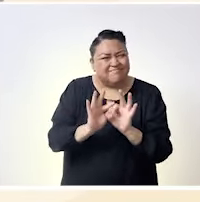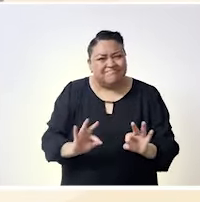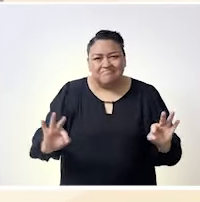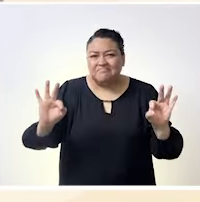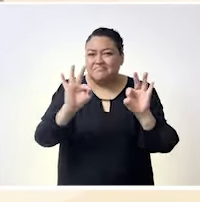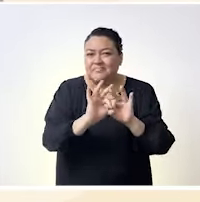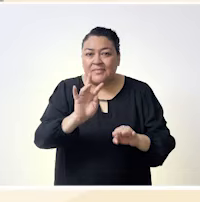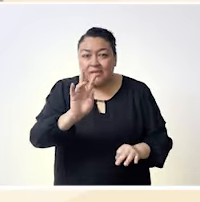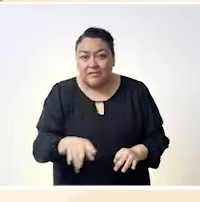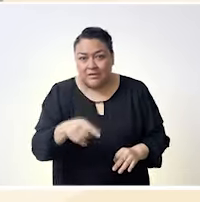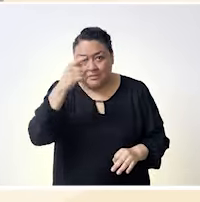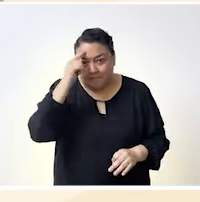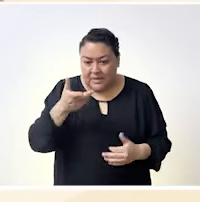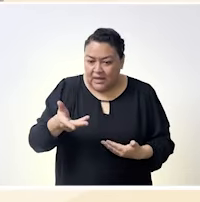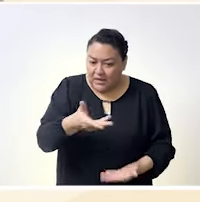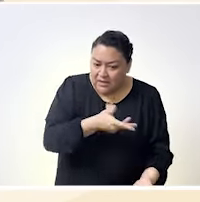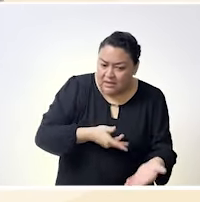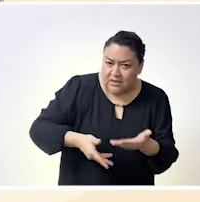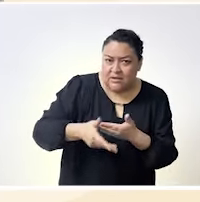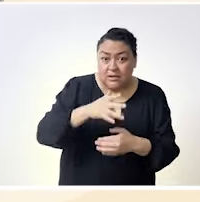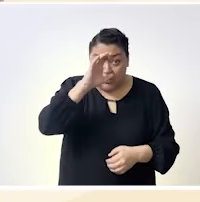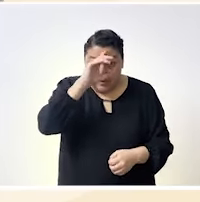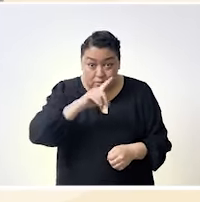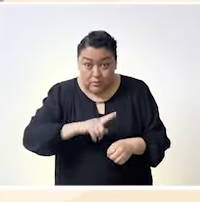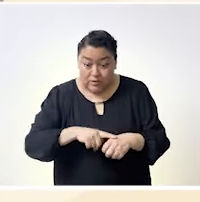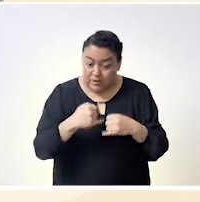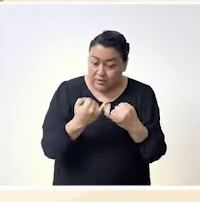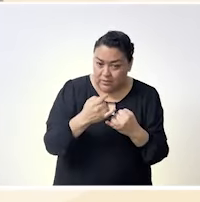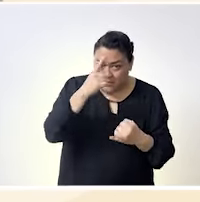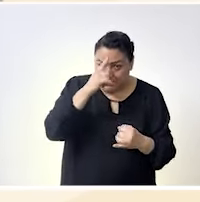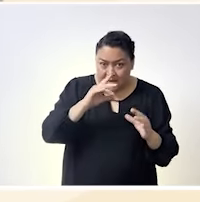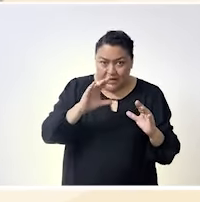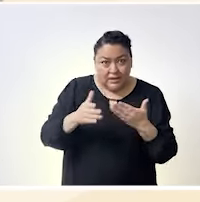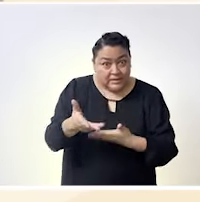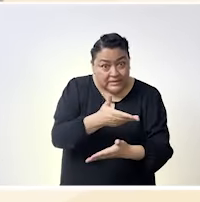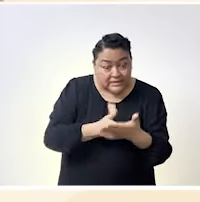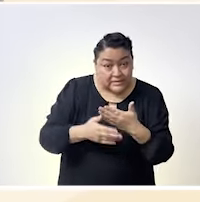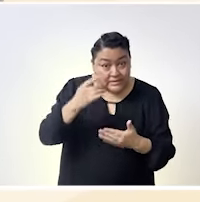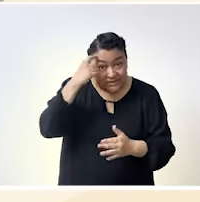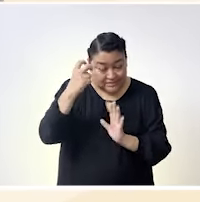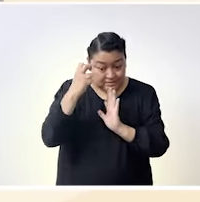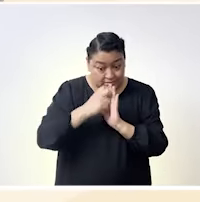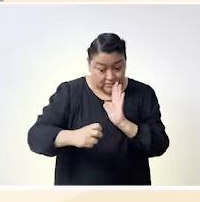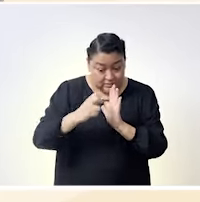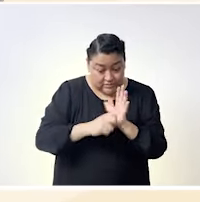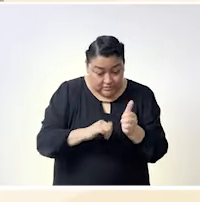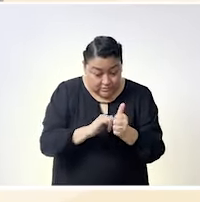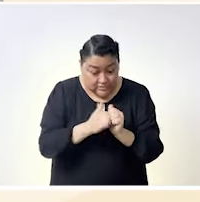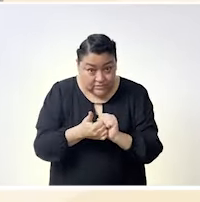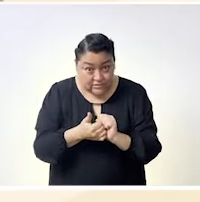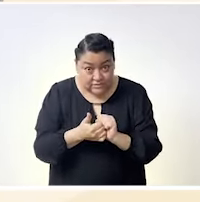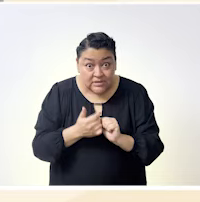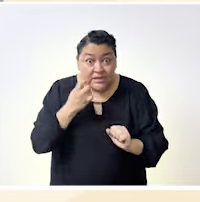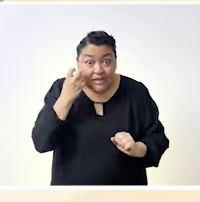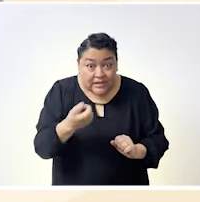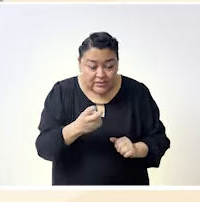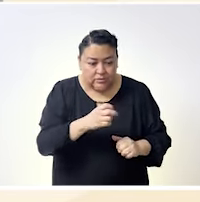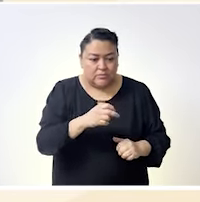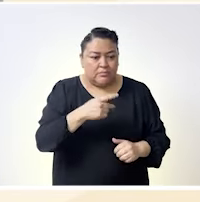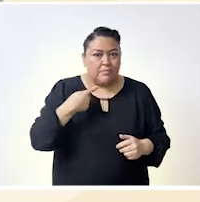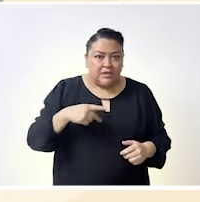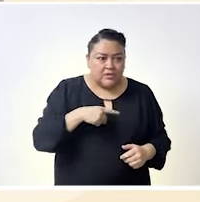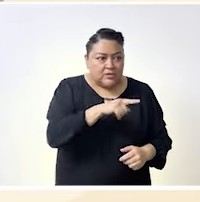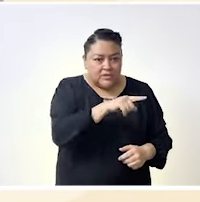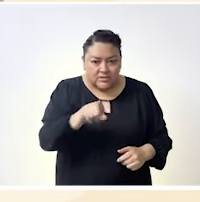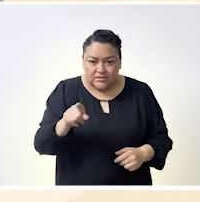fundamental en una transformación cultural una transformación de paradigmas es lo que podrá llevarnos sin duda alguna